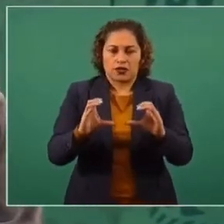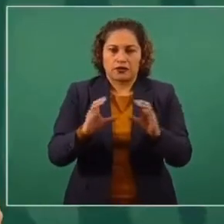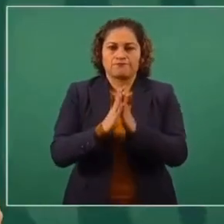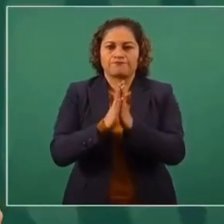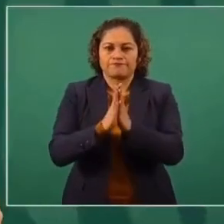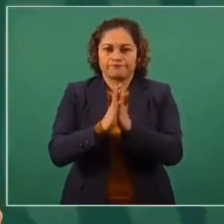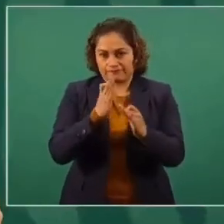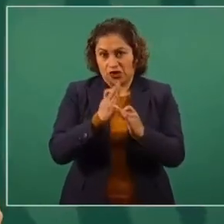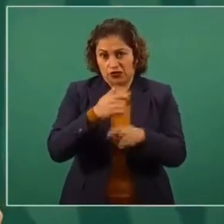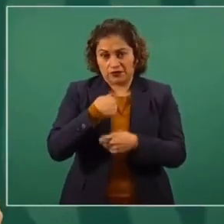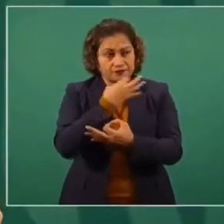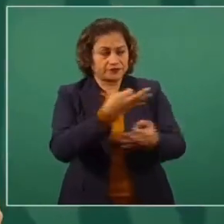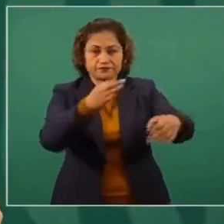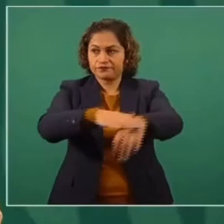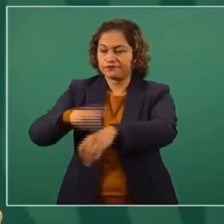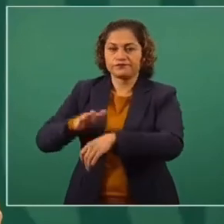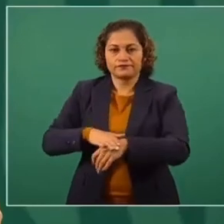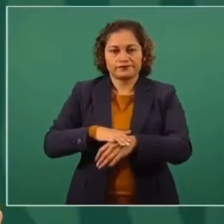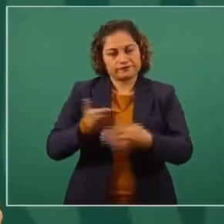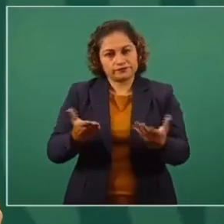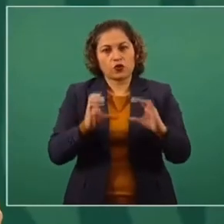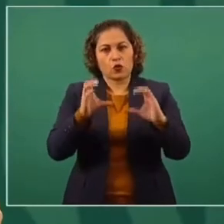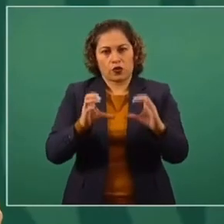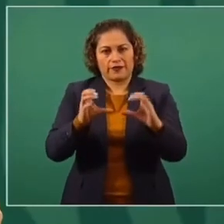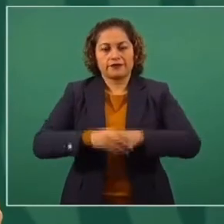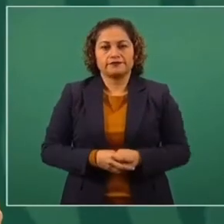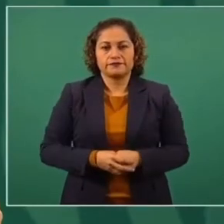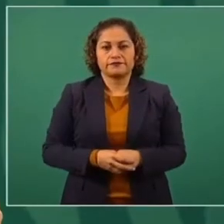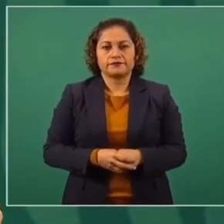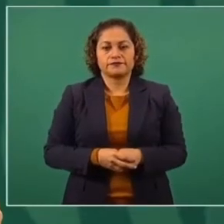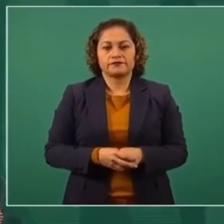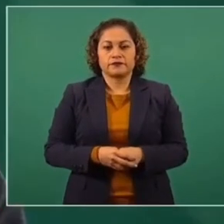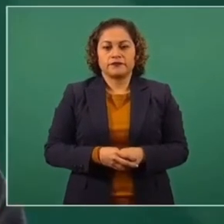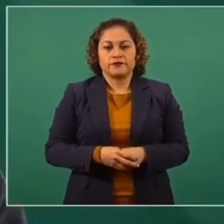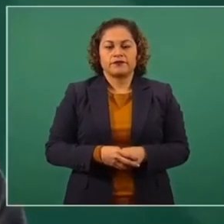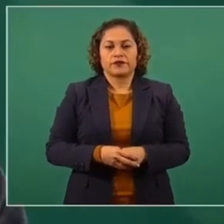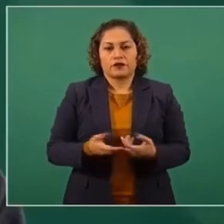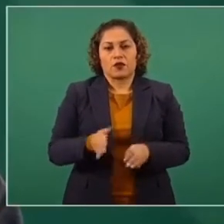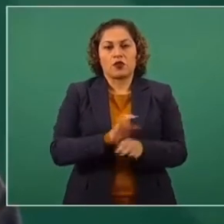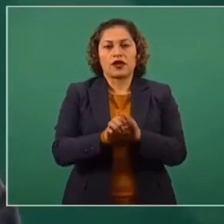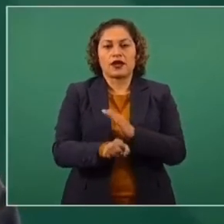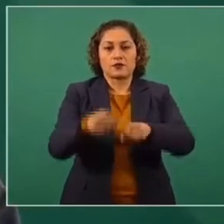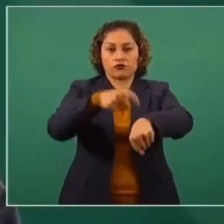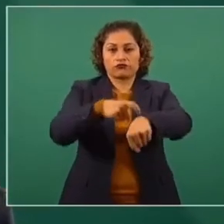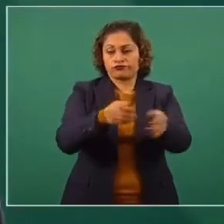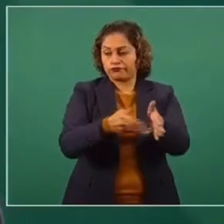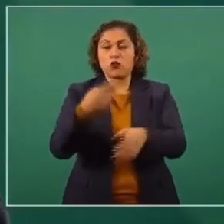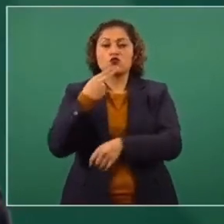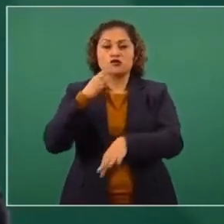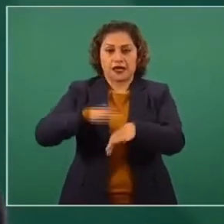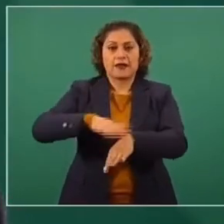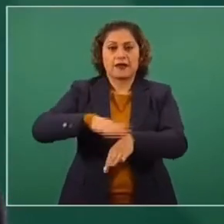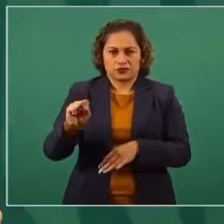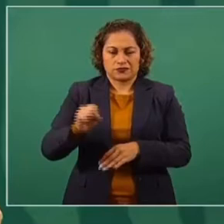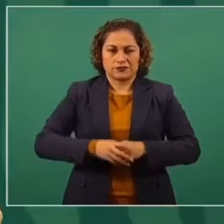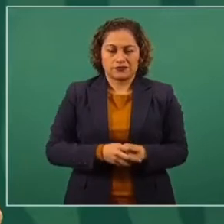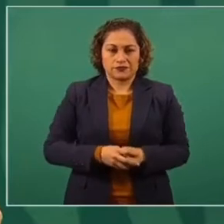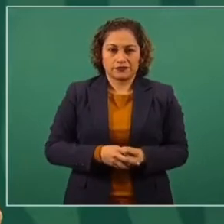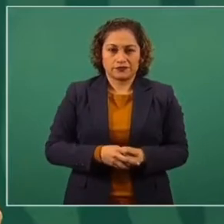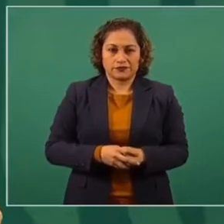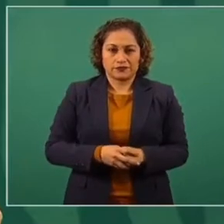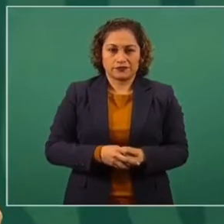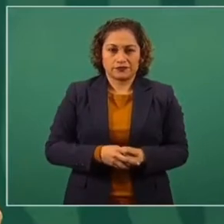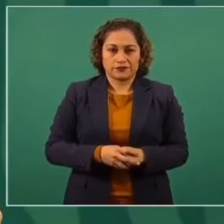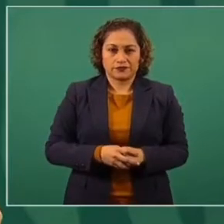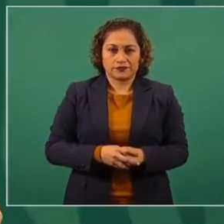Sobre todo en los horarios de mayor consumo. Lo que llaman los picos que